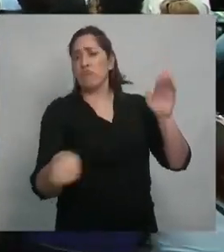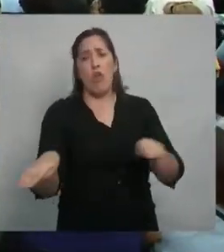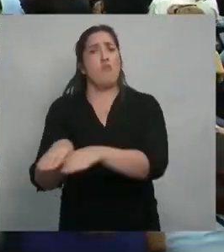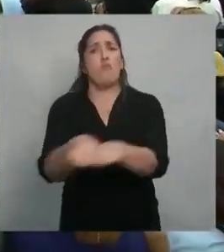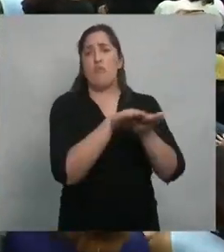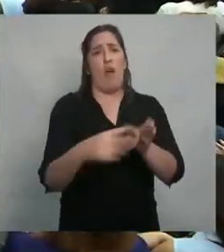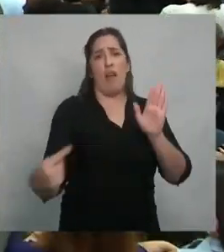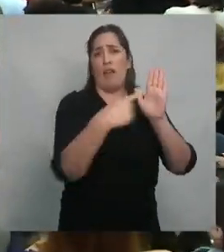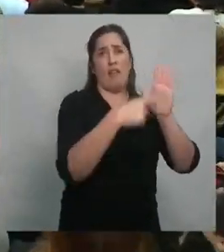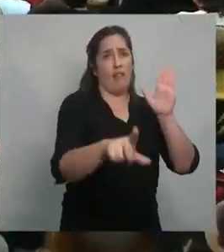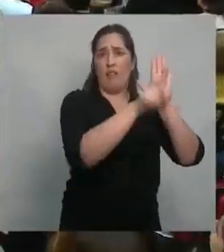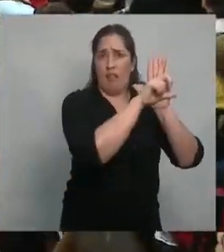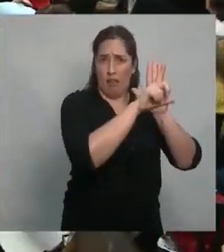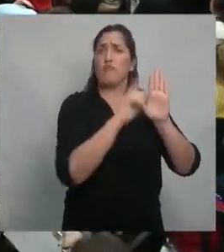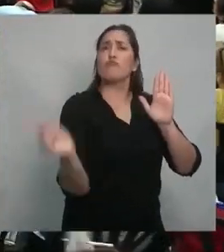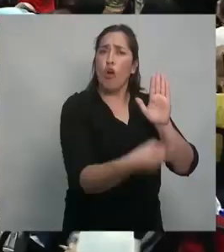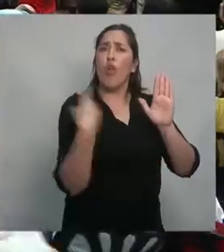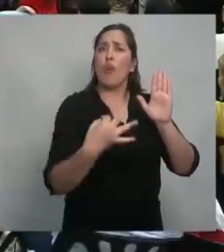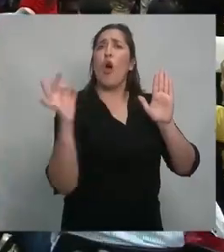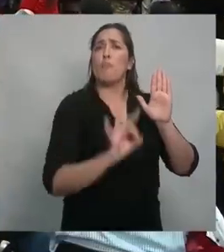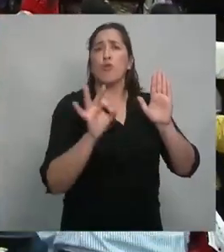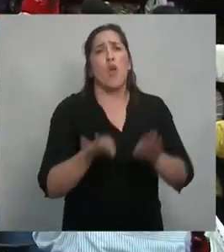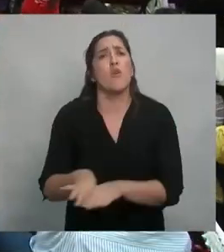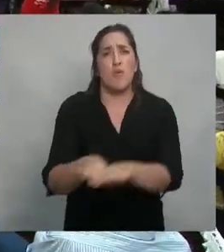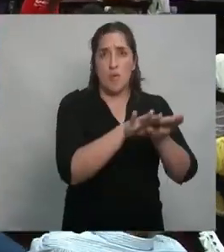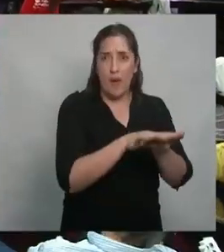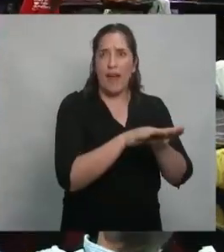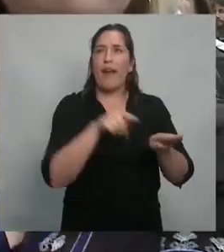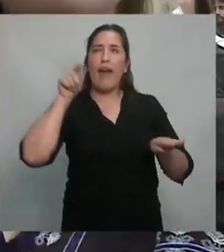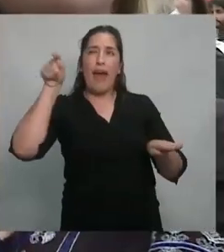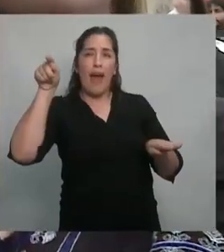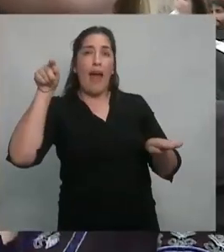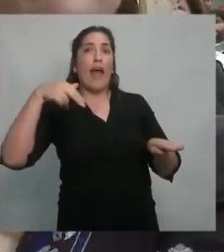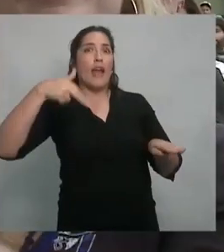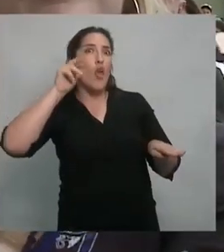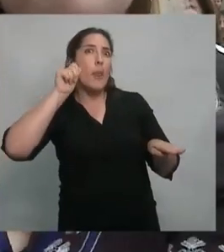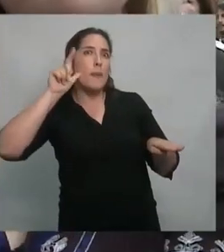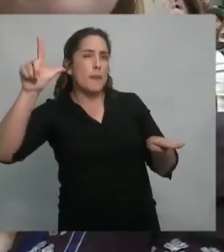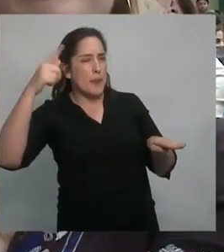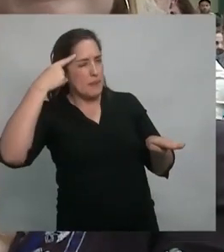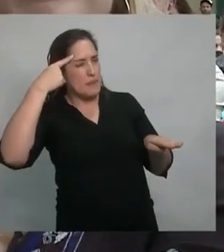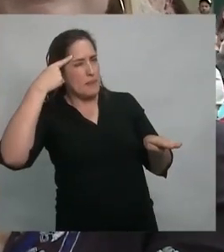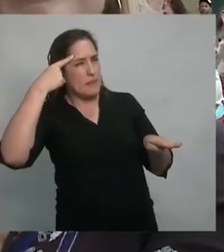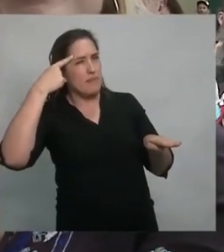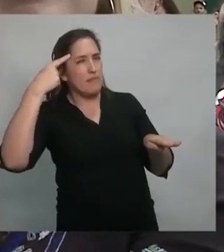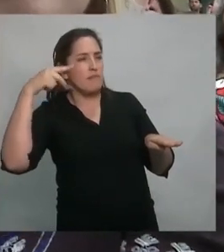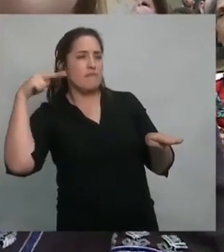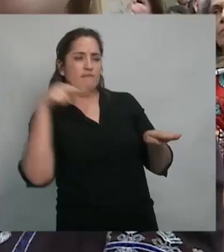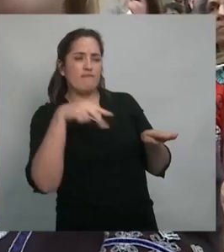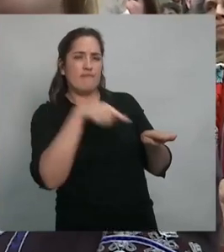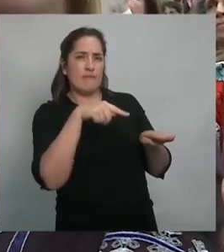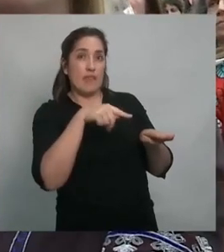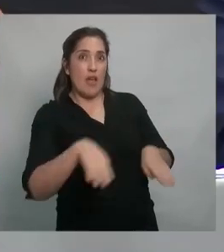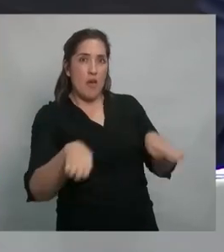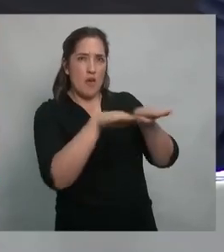oportunidad. El neoliberalismo comienza a trabajar sobre ese concepto de la igualdad,